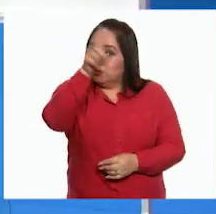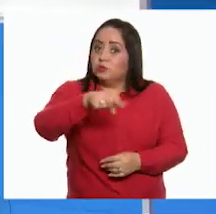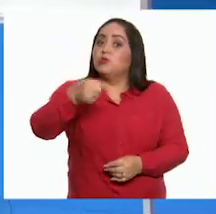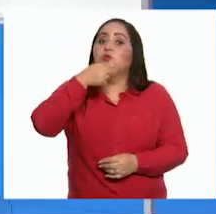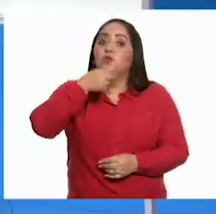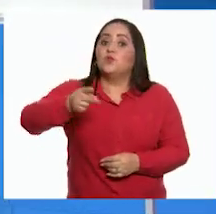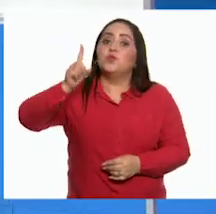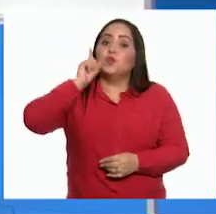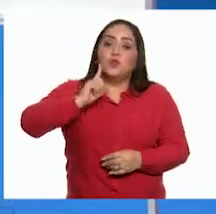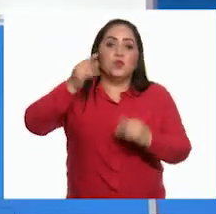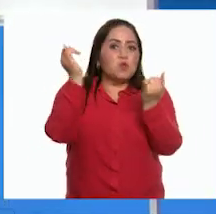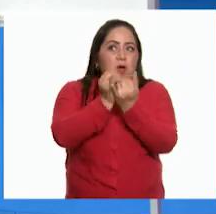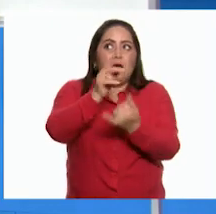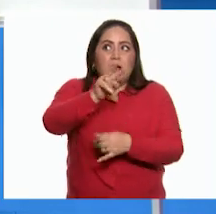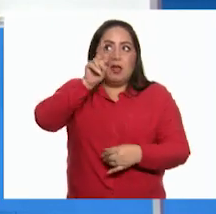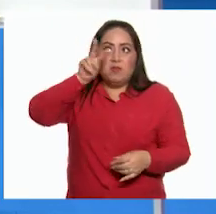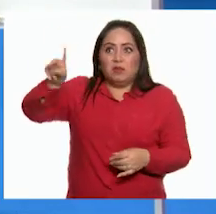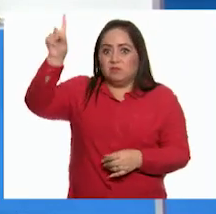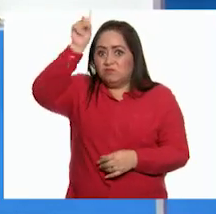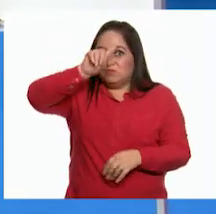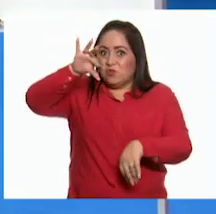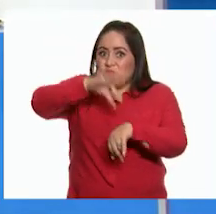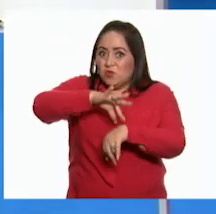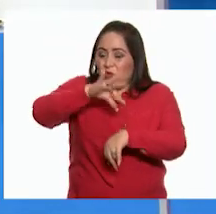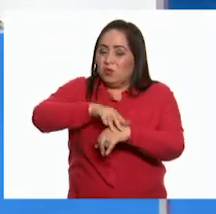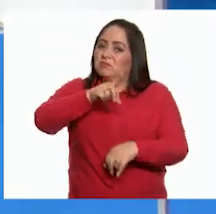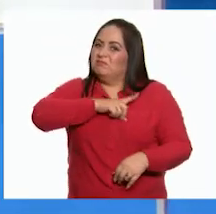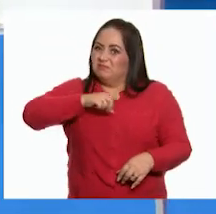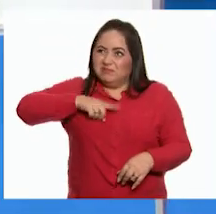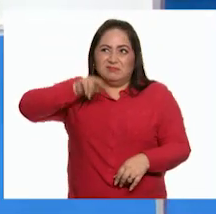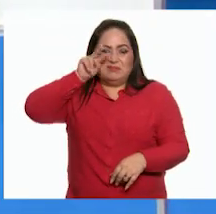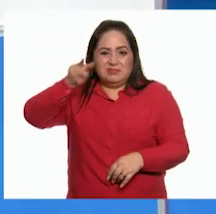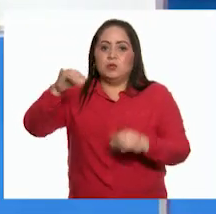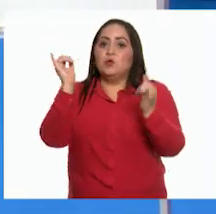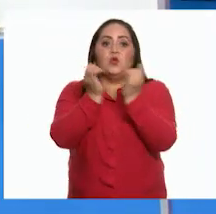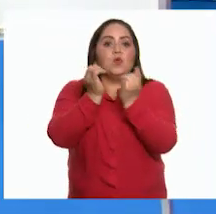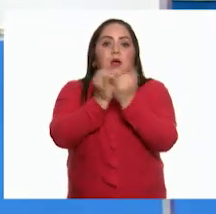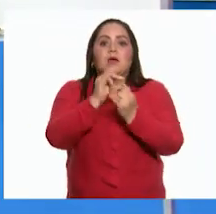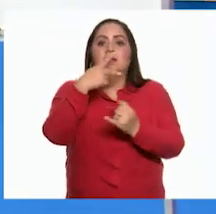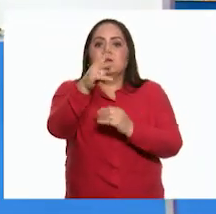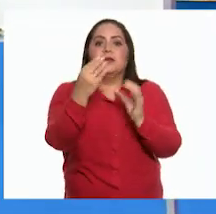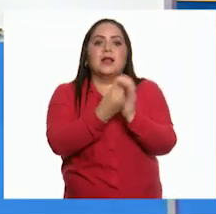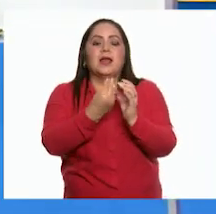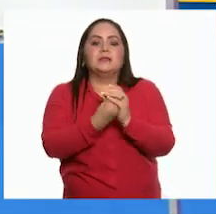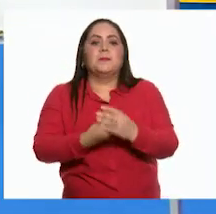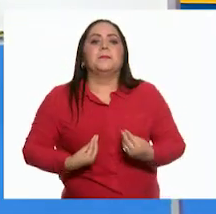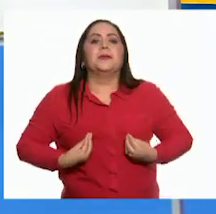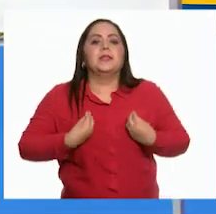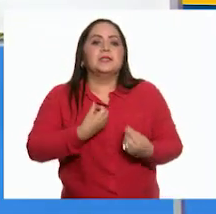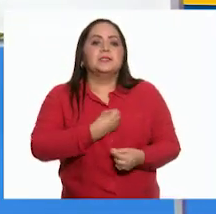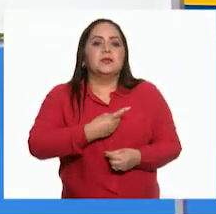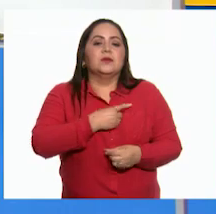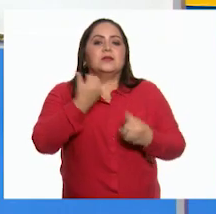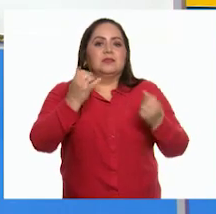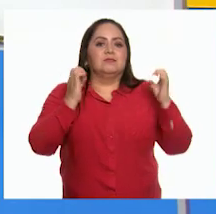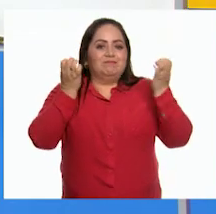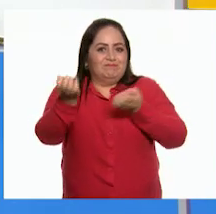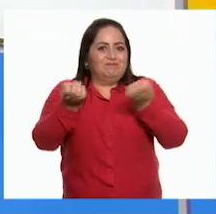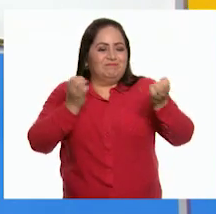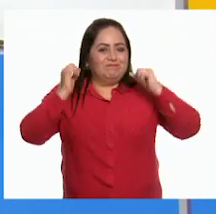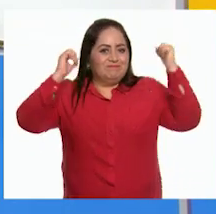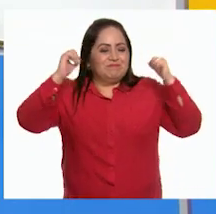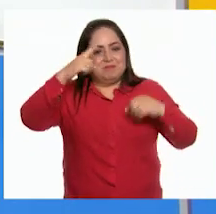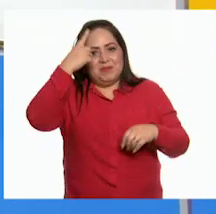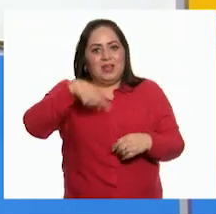niños, hagan caso a las recomendaciones que les da su doctor, así como en sus clases de vida saludable y educación física, para que